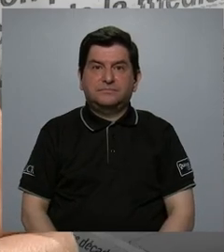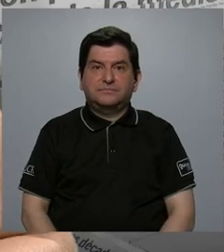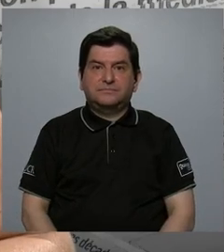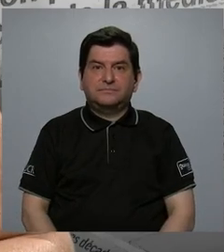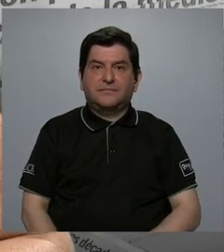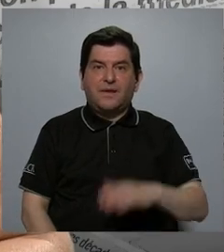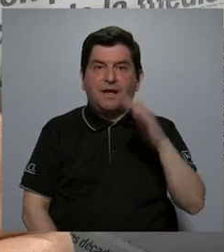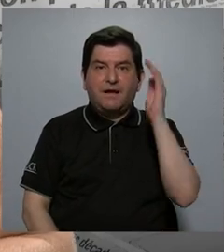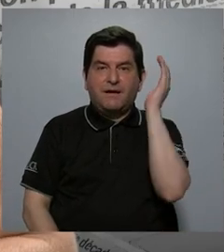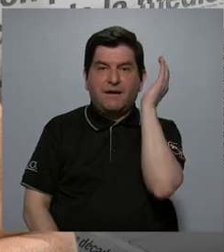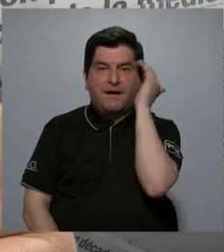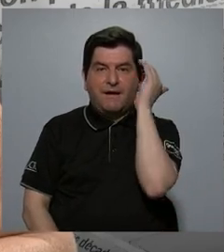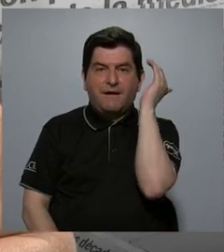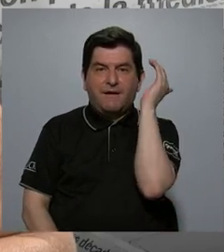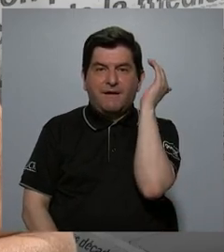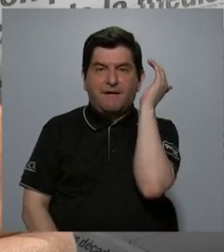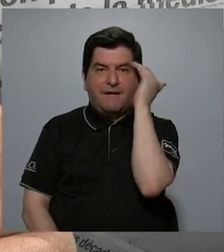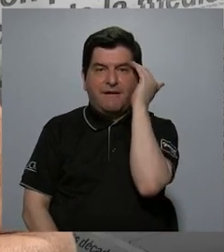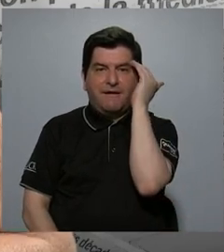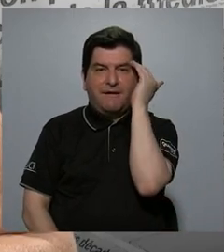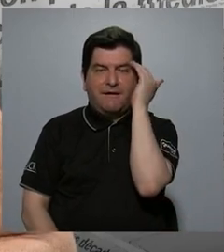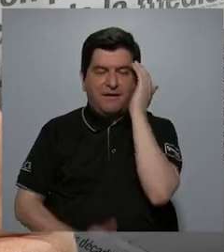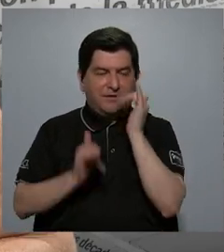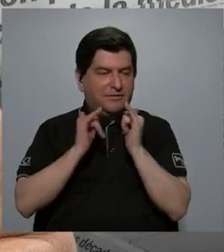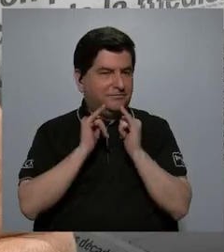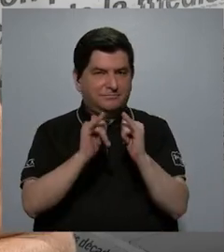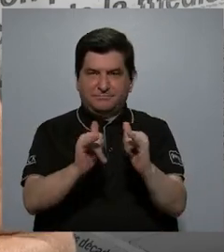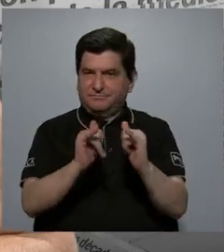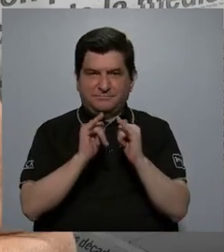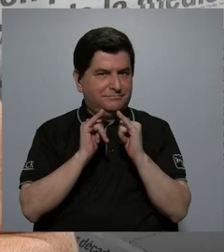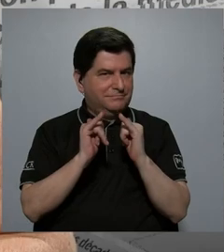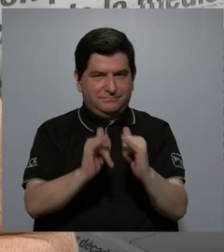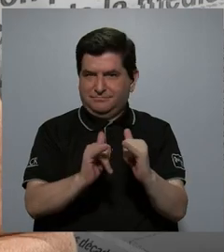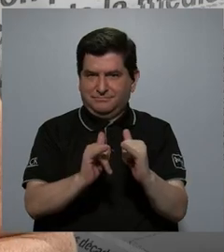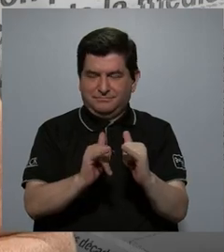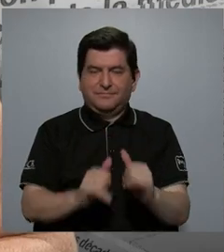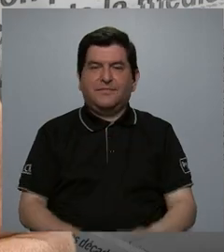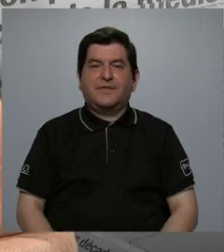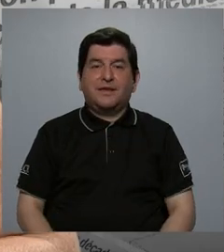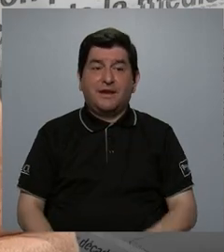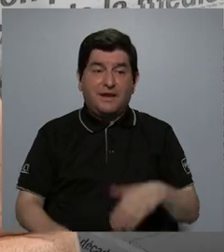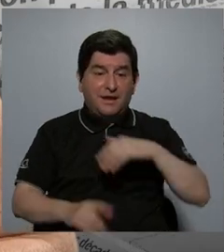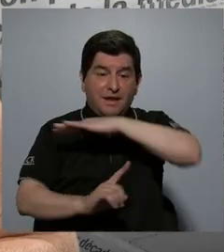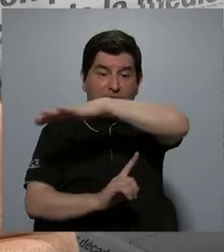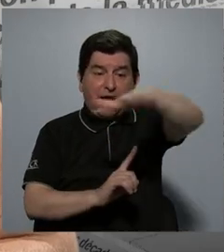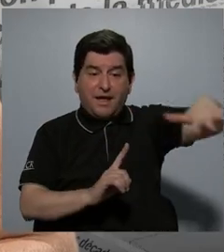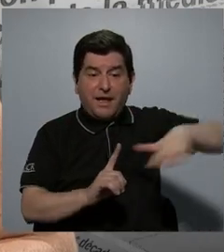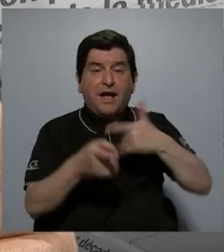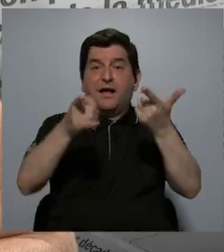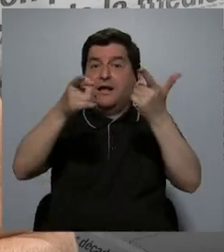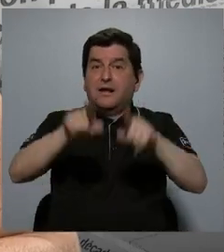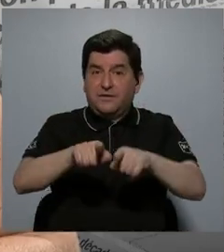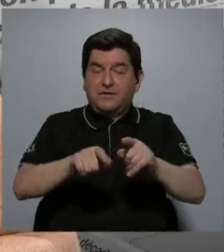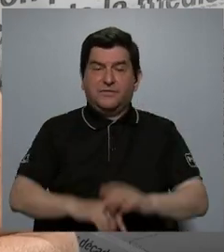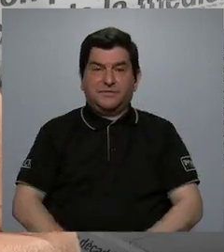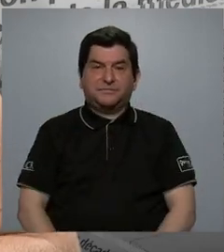conciencia de la desigualdad que tenemos a nuestro alrededor, ¿no?